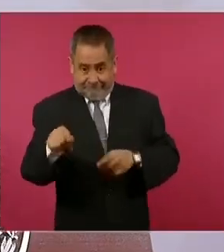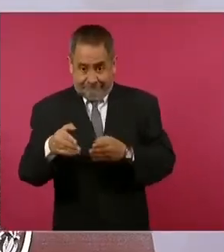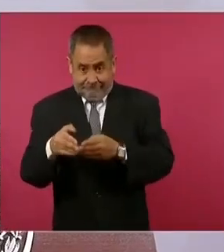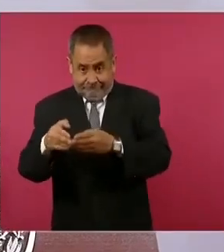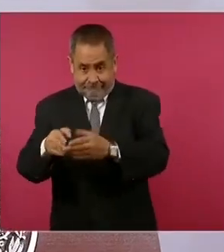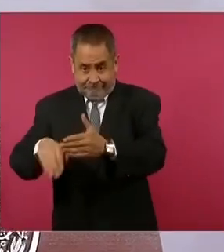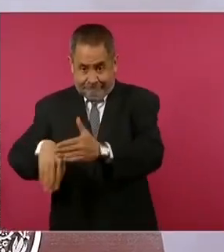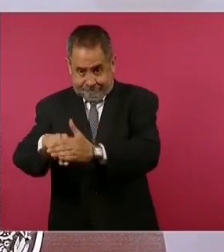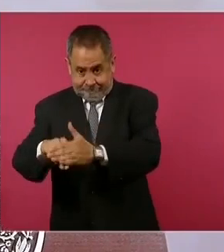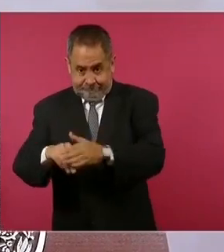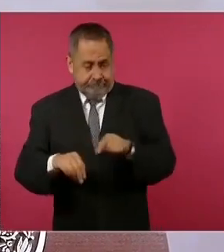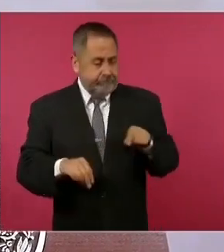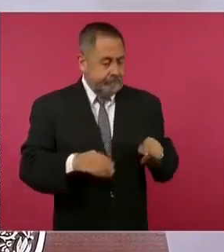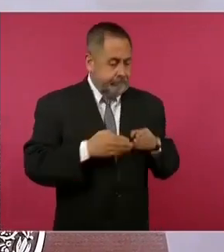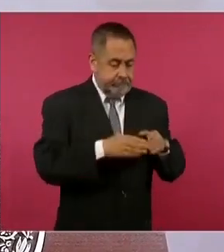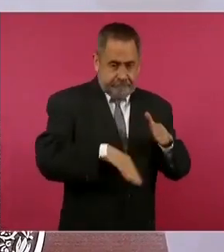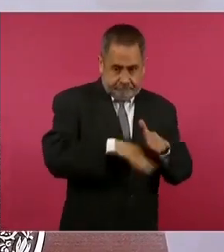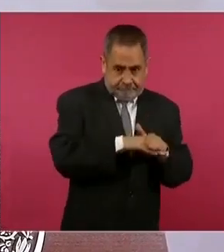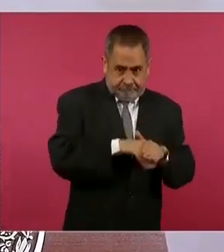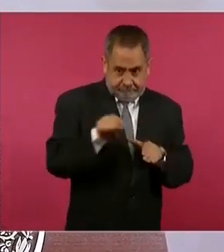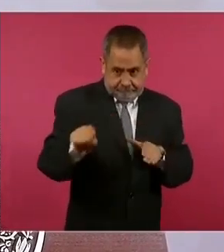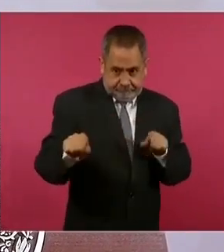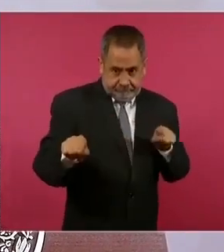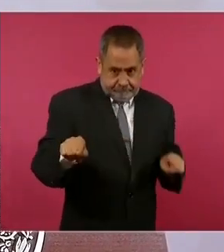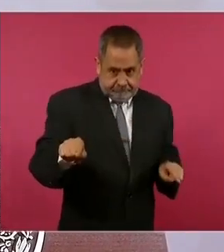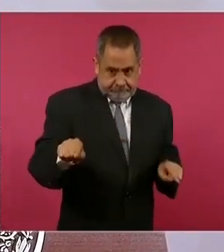de los polos de desarrollo,